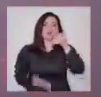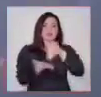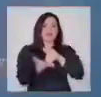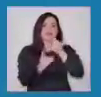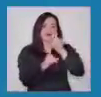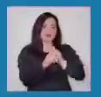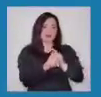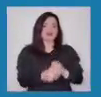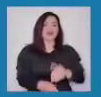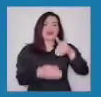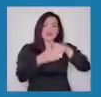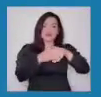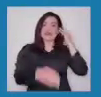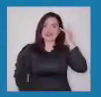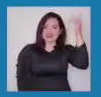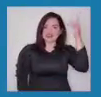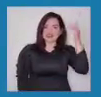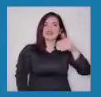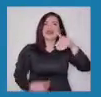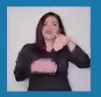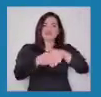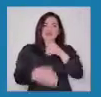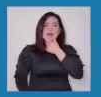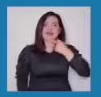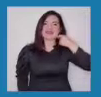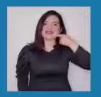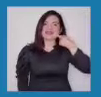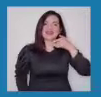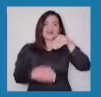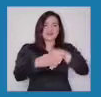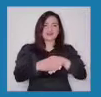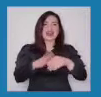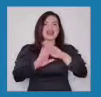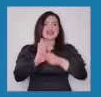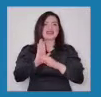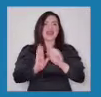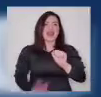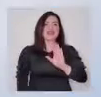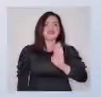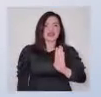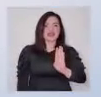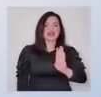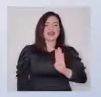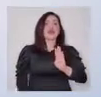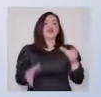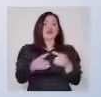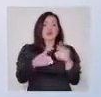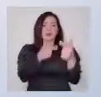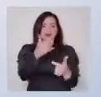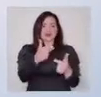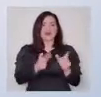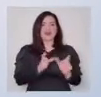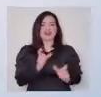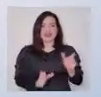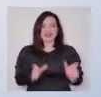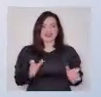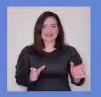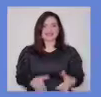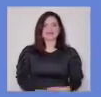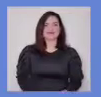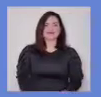mensuales. Por eso, vota inteligente, vota Parisi. Vota la lista A-B del Partido de la Gente.